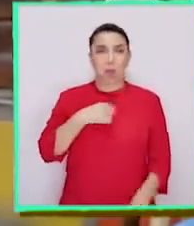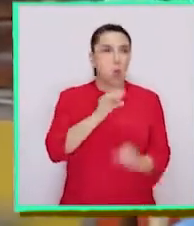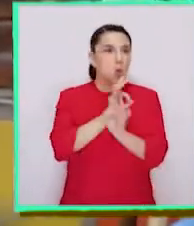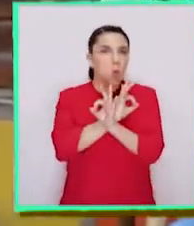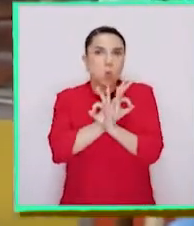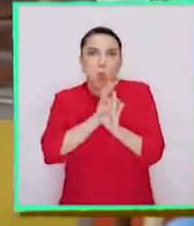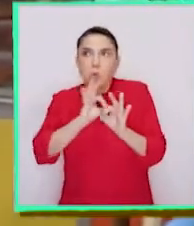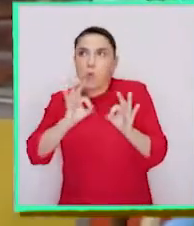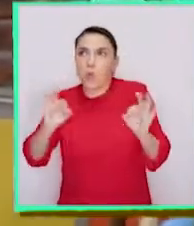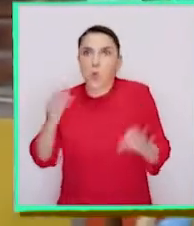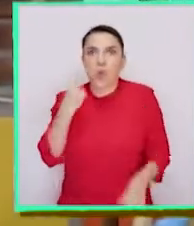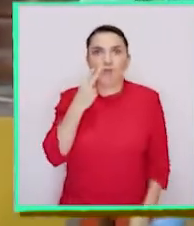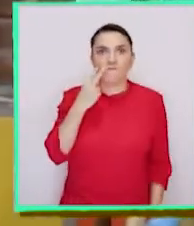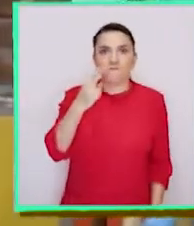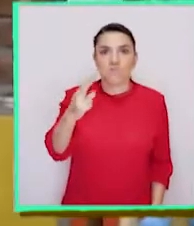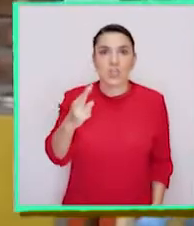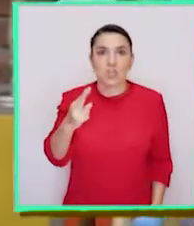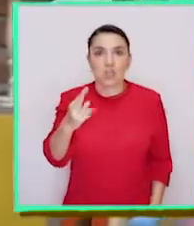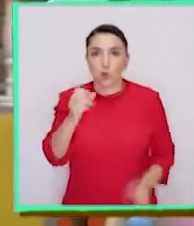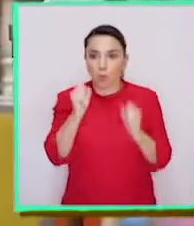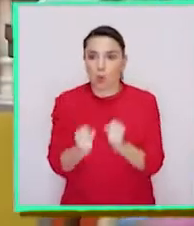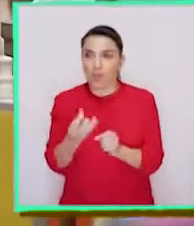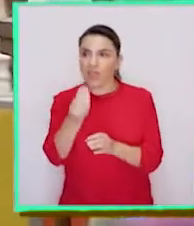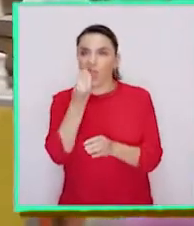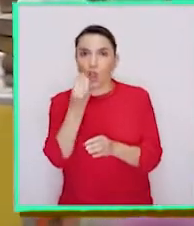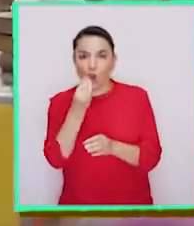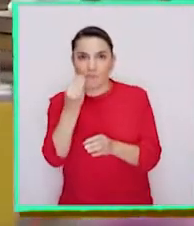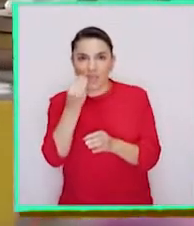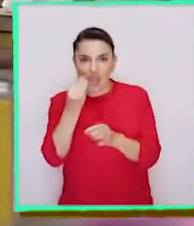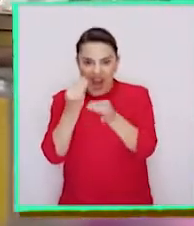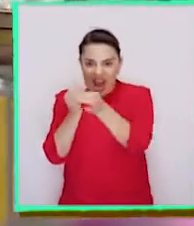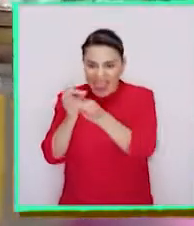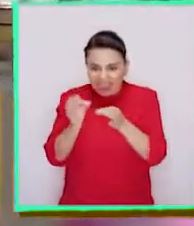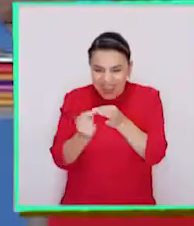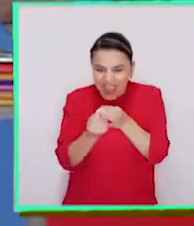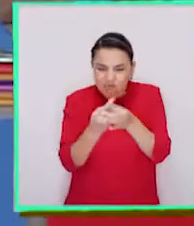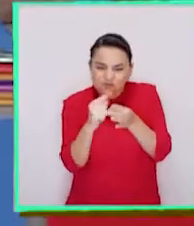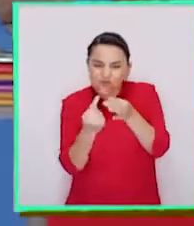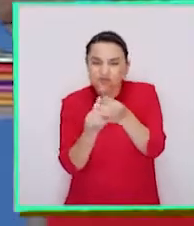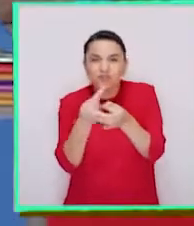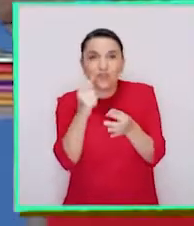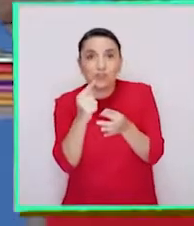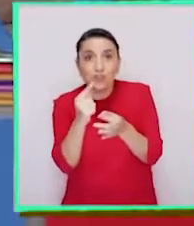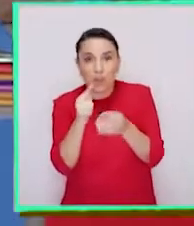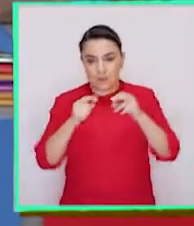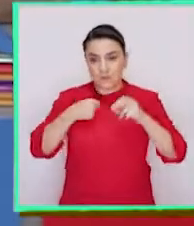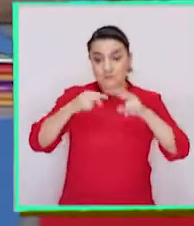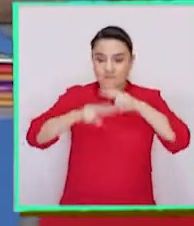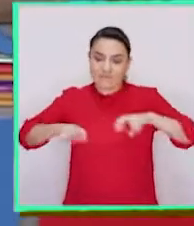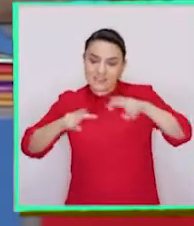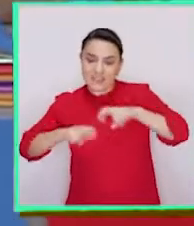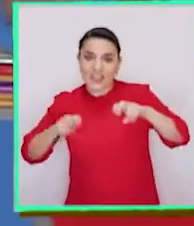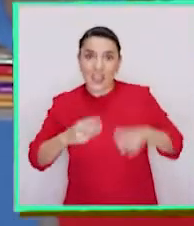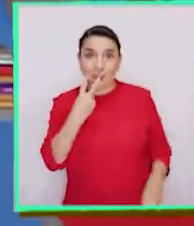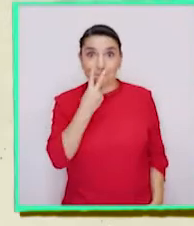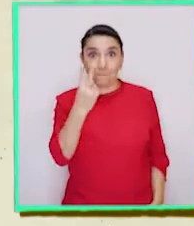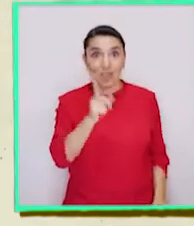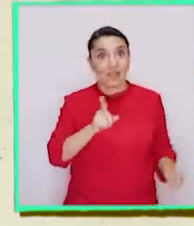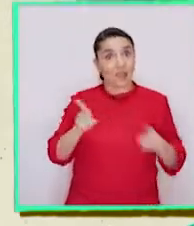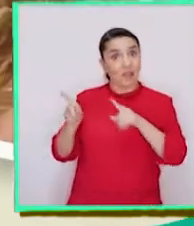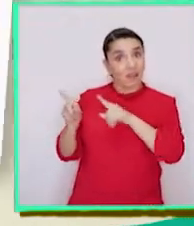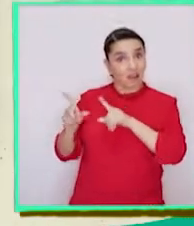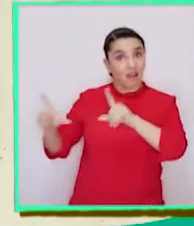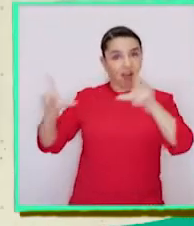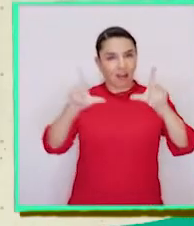nunca antes había escuchado que uno podía comer brotes de lentejas. Averigüé cómo era y miren esta